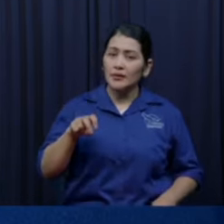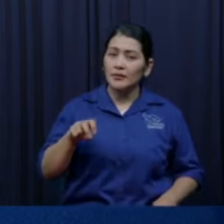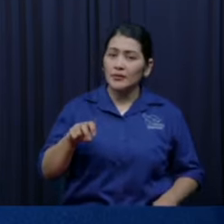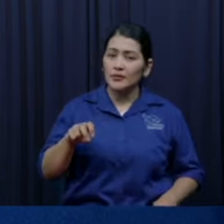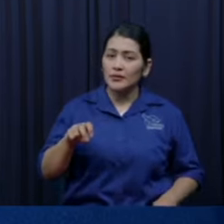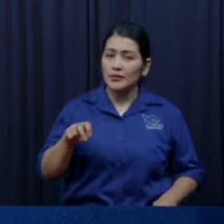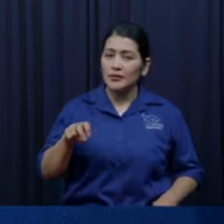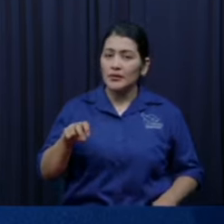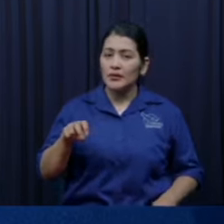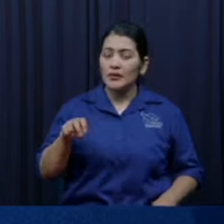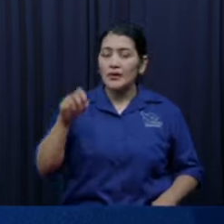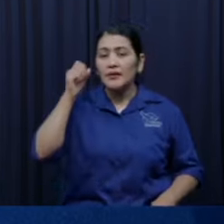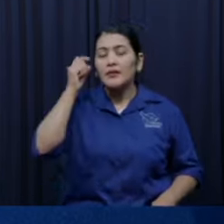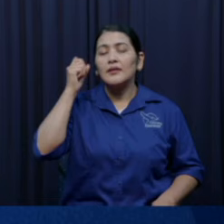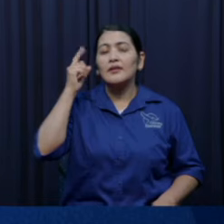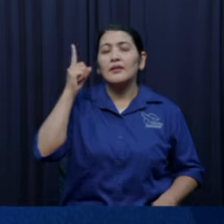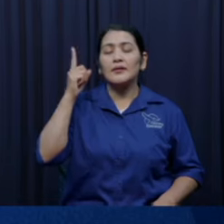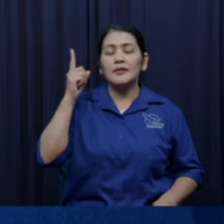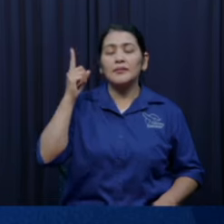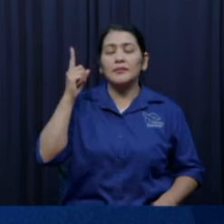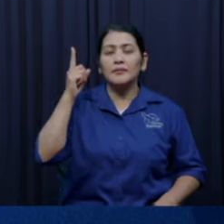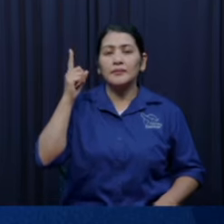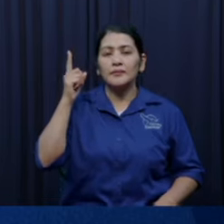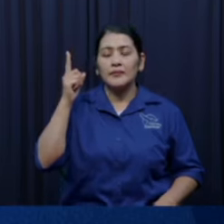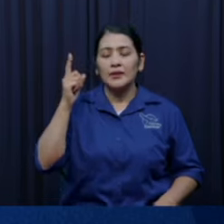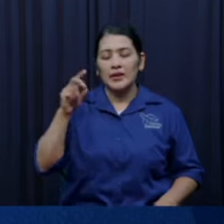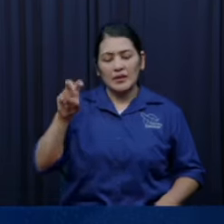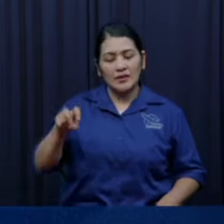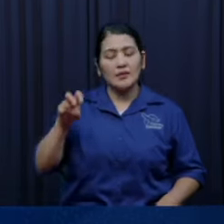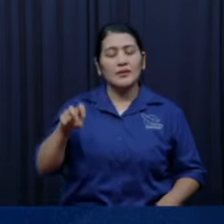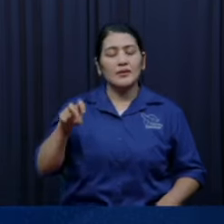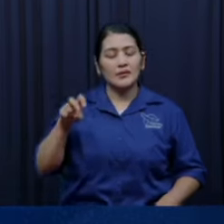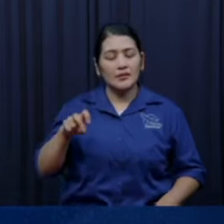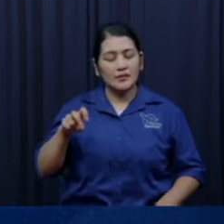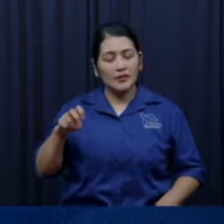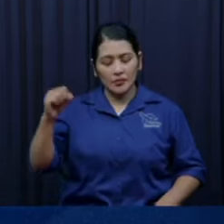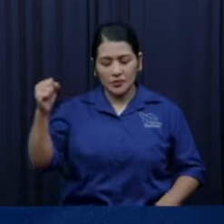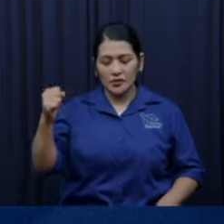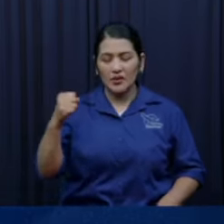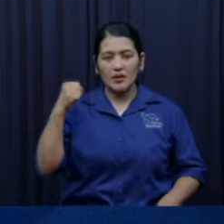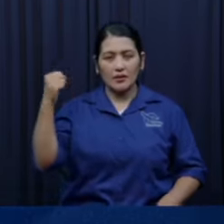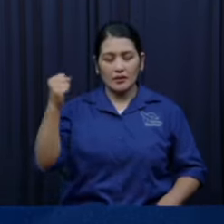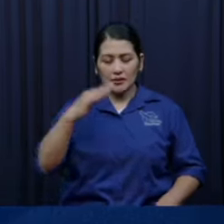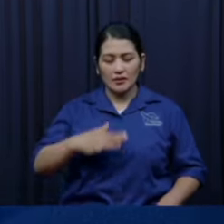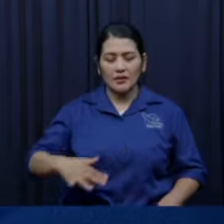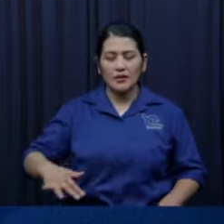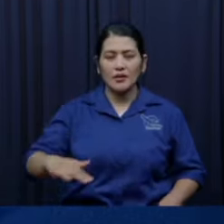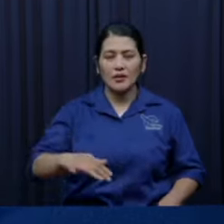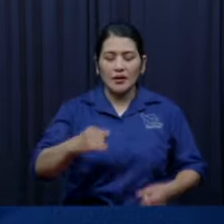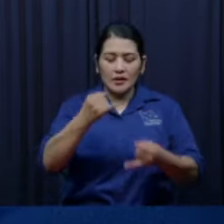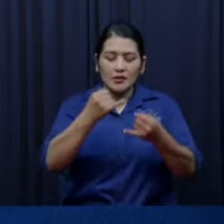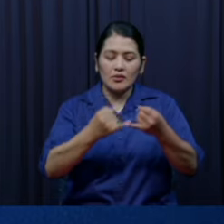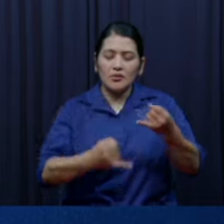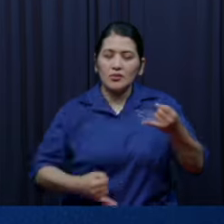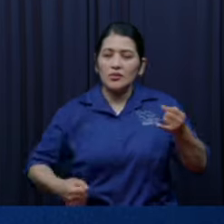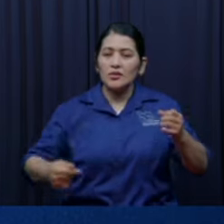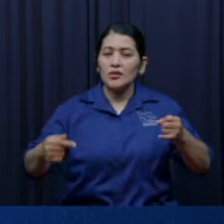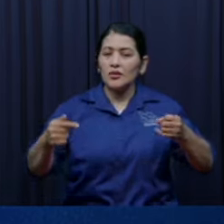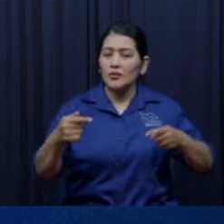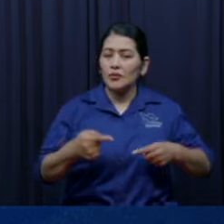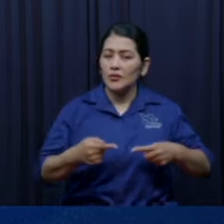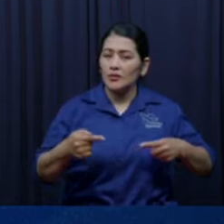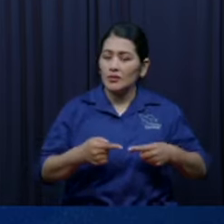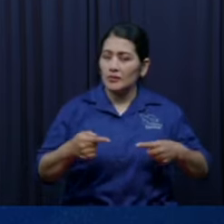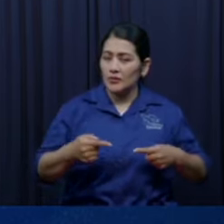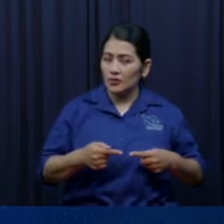último enemigo a vencer de tal manera que jebuse es tu último enemigo lo tienes que vencer entonces